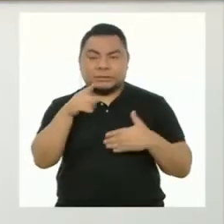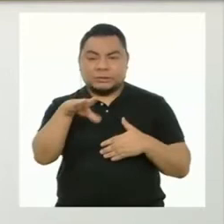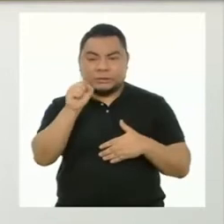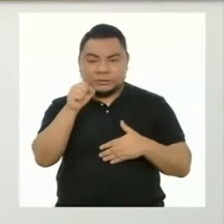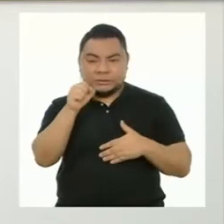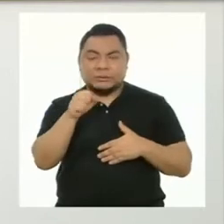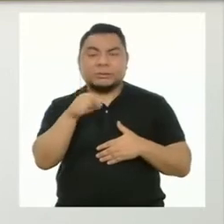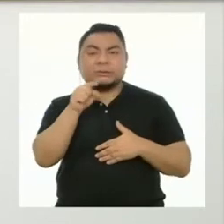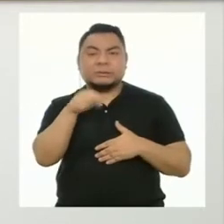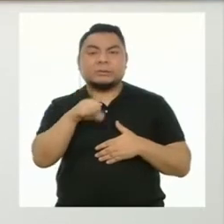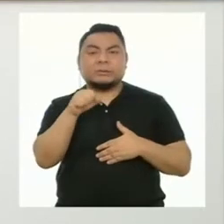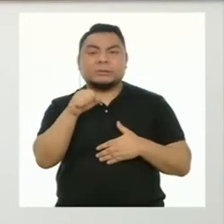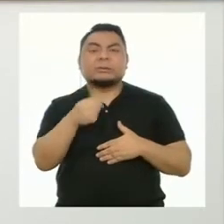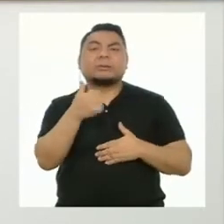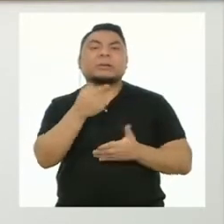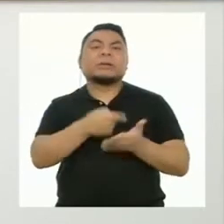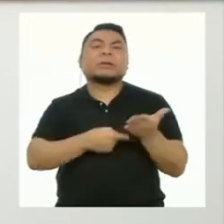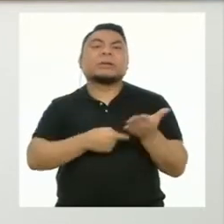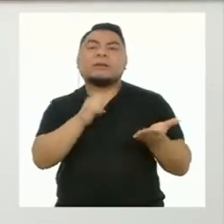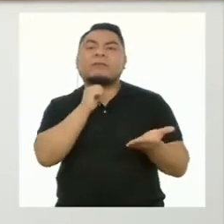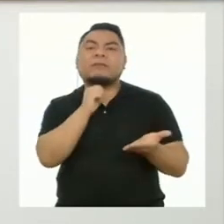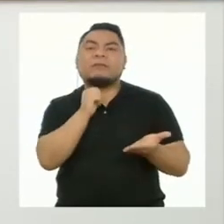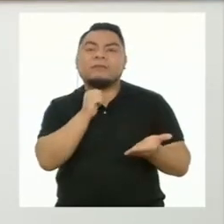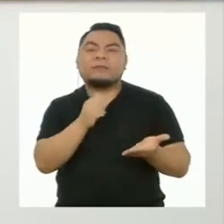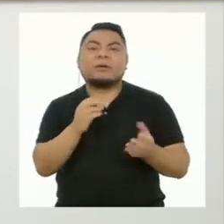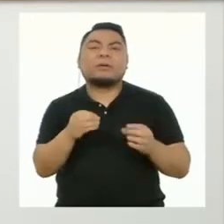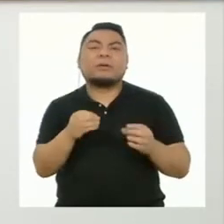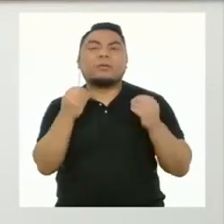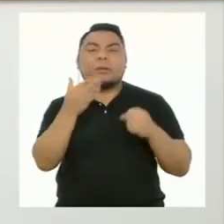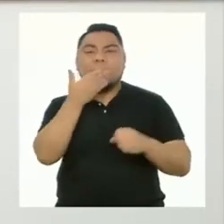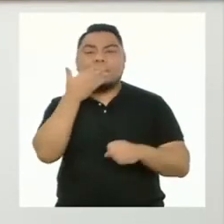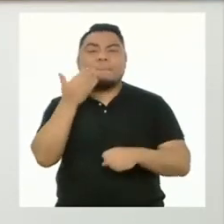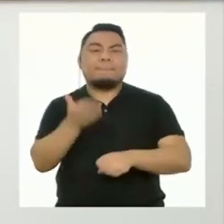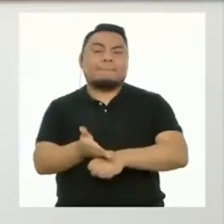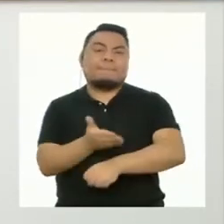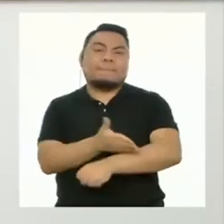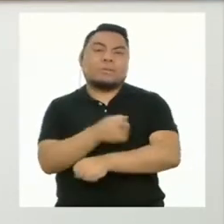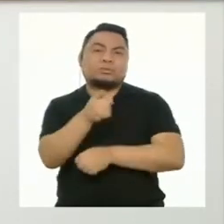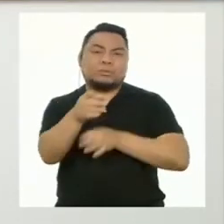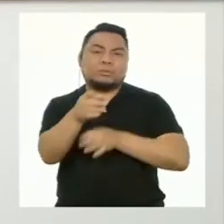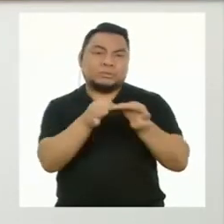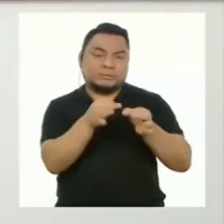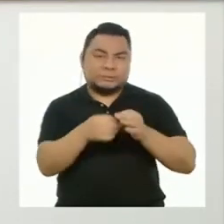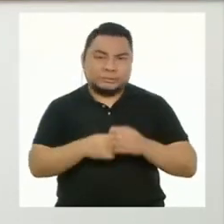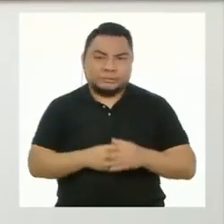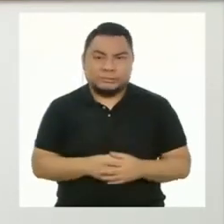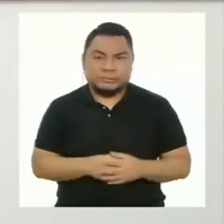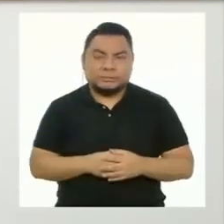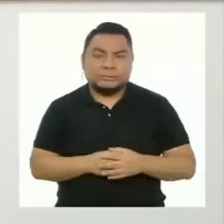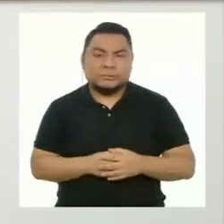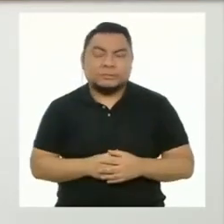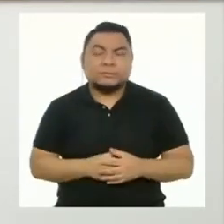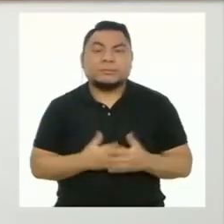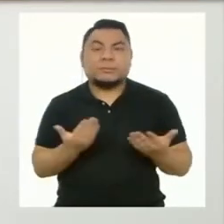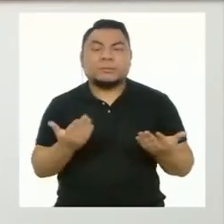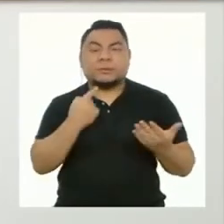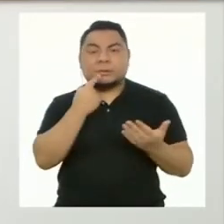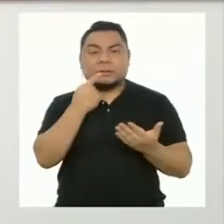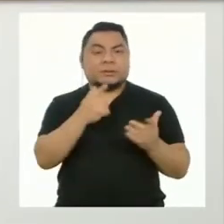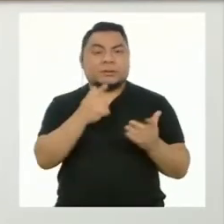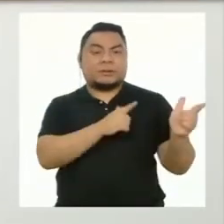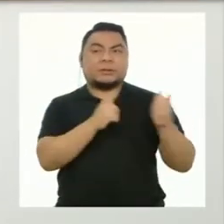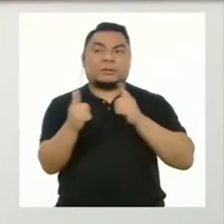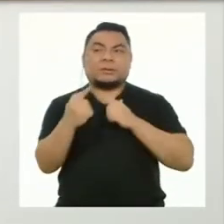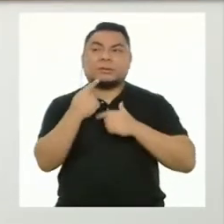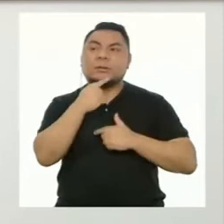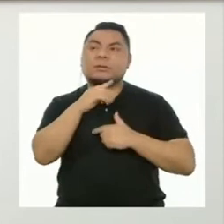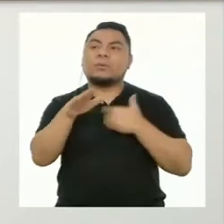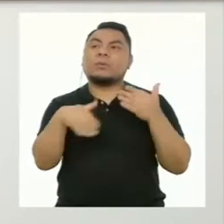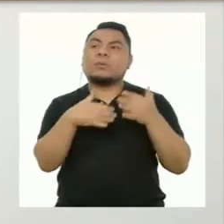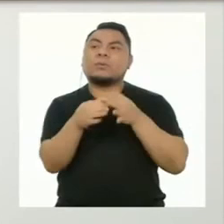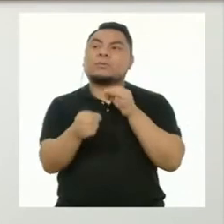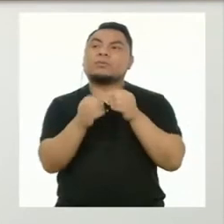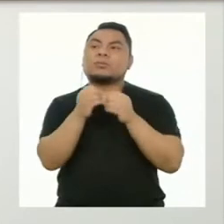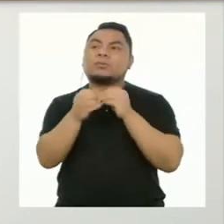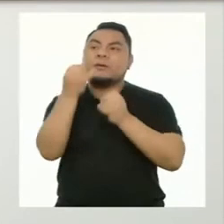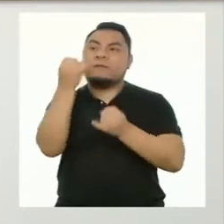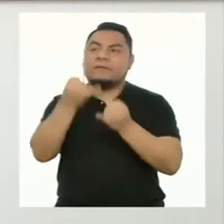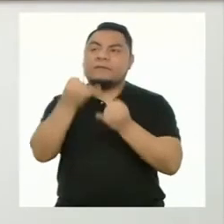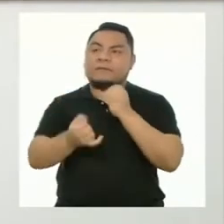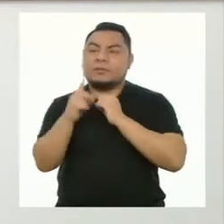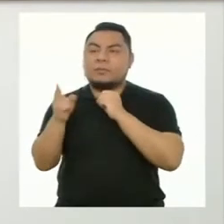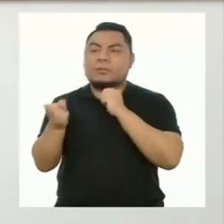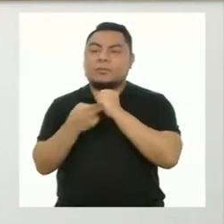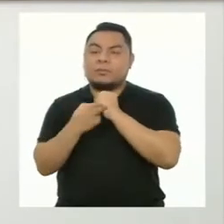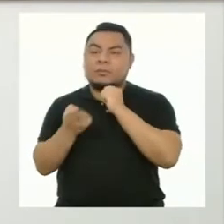identificando qué le falta y cómo ir mejorando tus explicaciones. Lo dejarás listo para un ajuste final